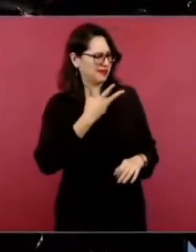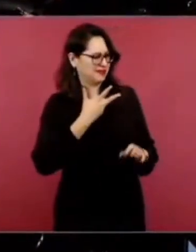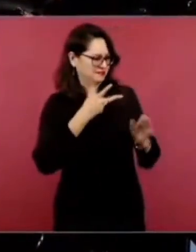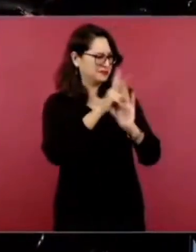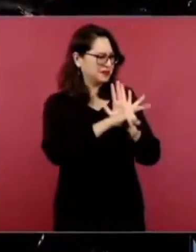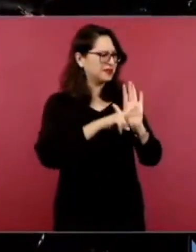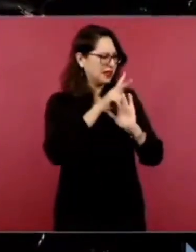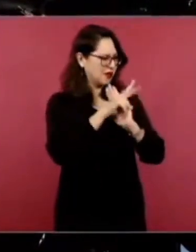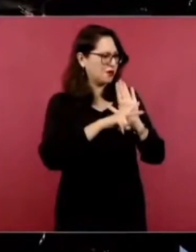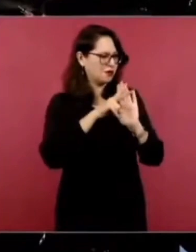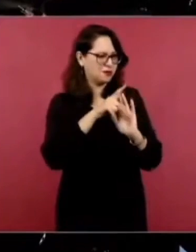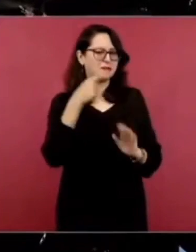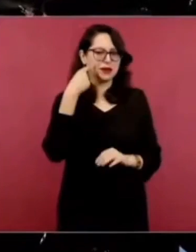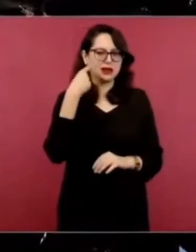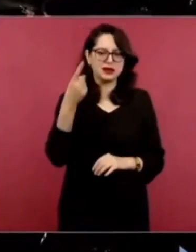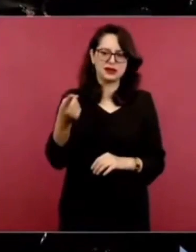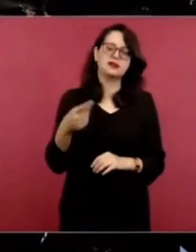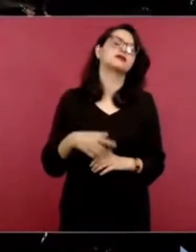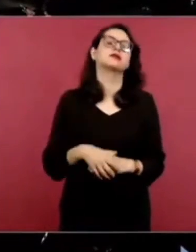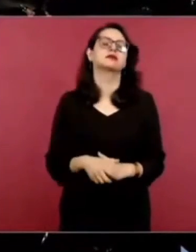Van a ver esto.